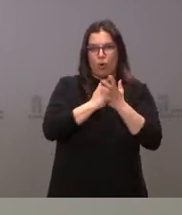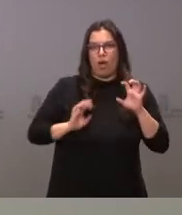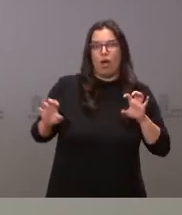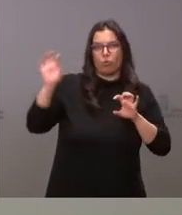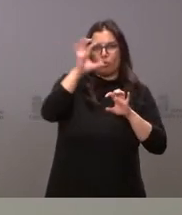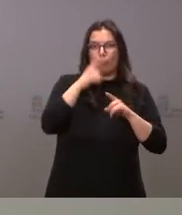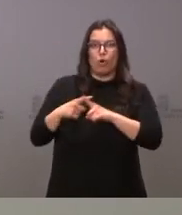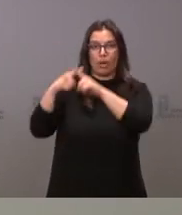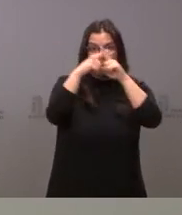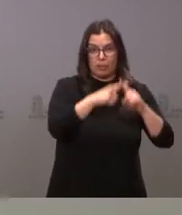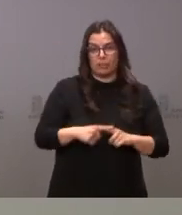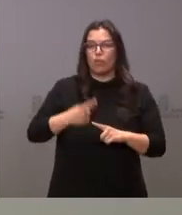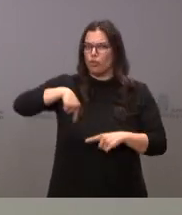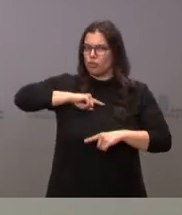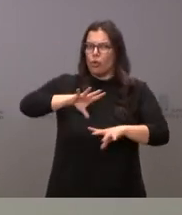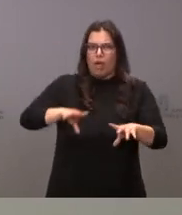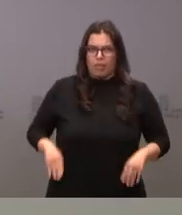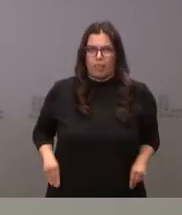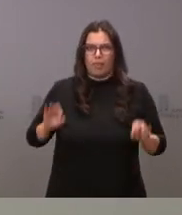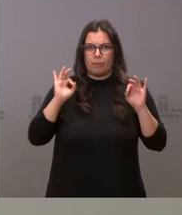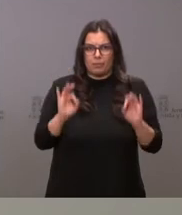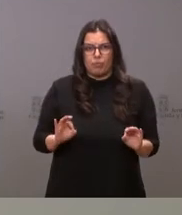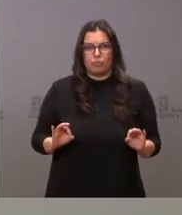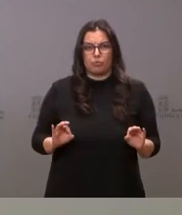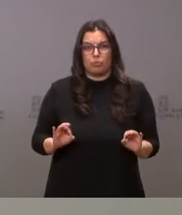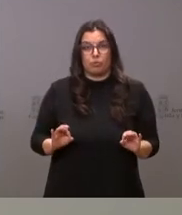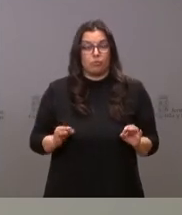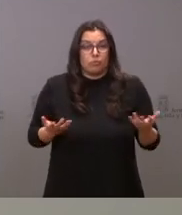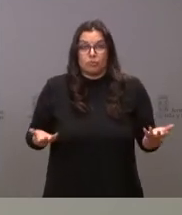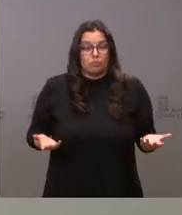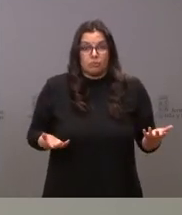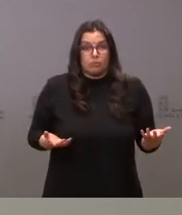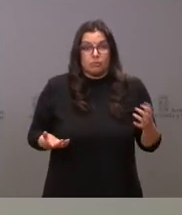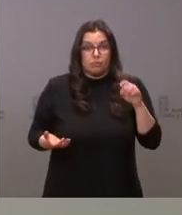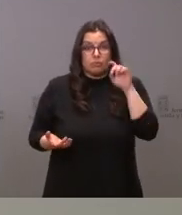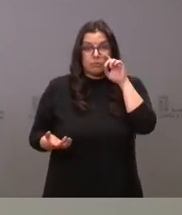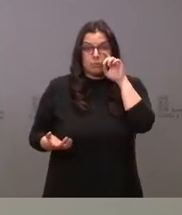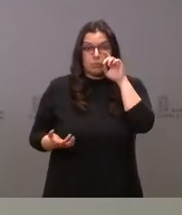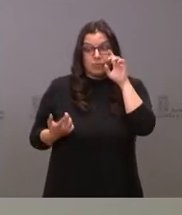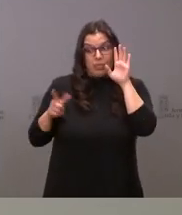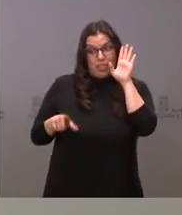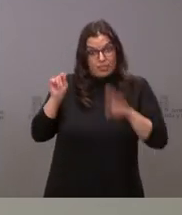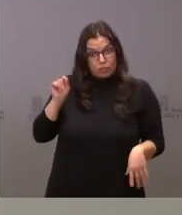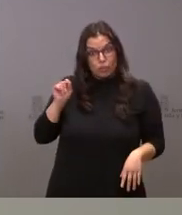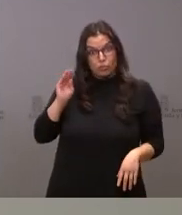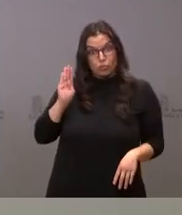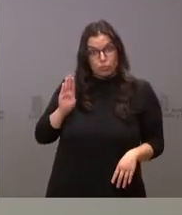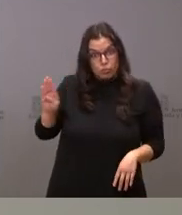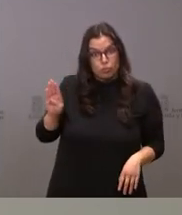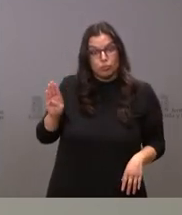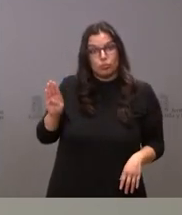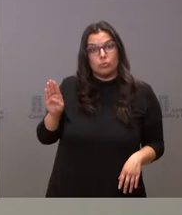dispuestos a asumir en el sentido de que esta decisión y esta